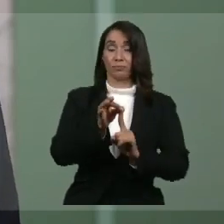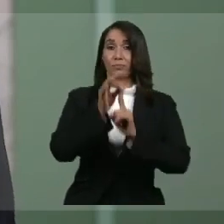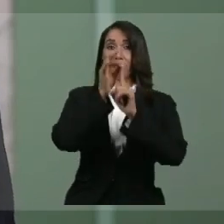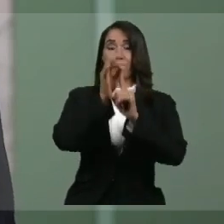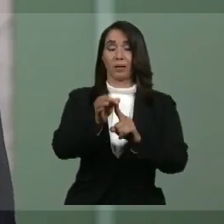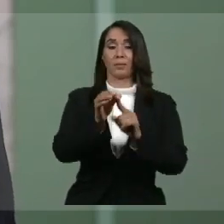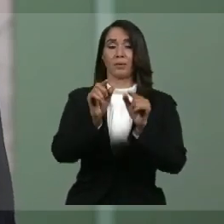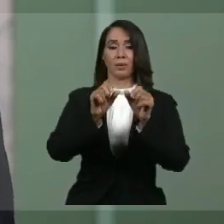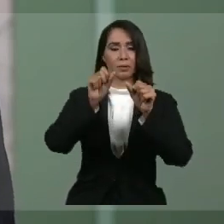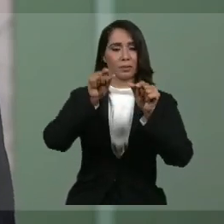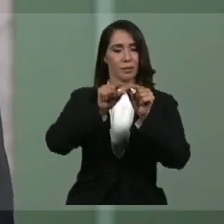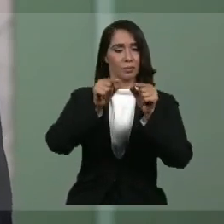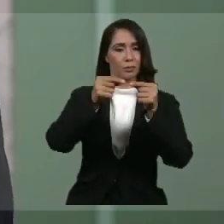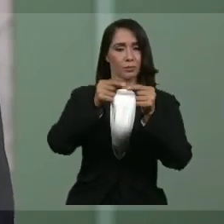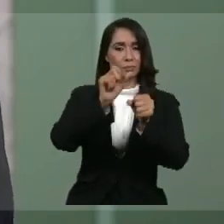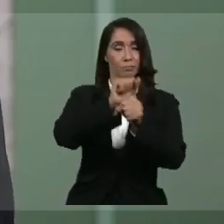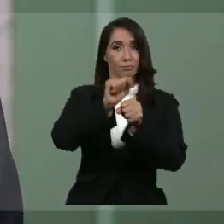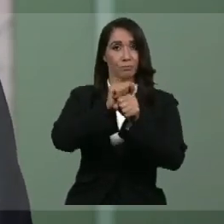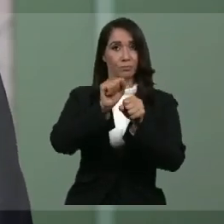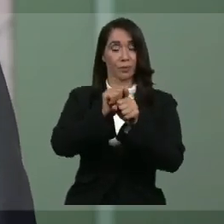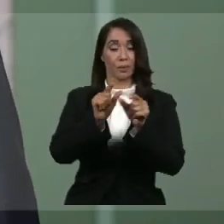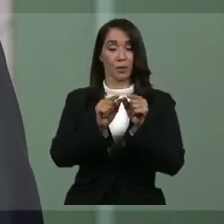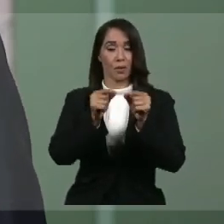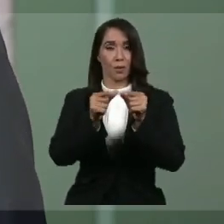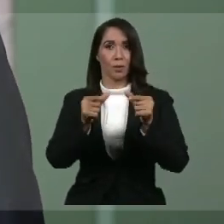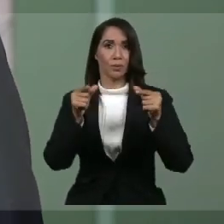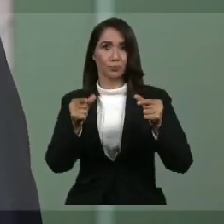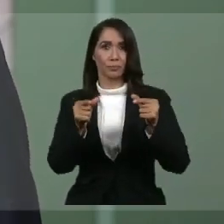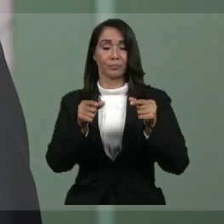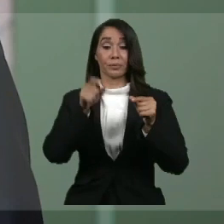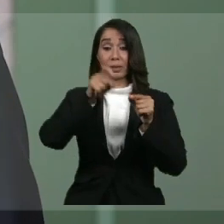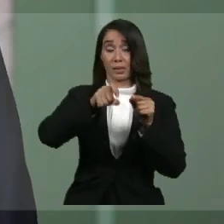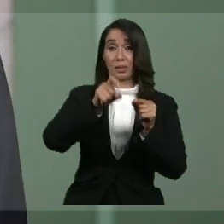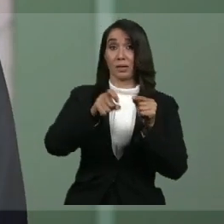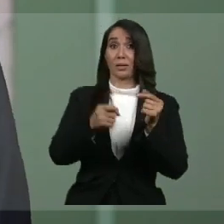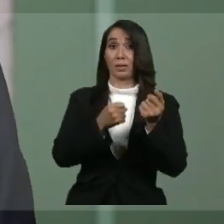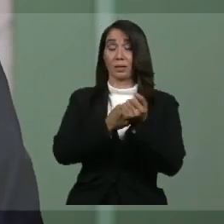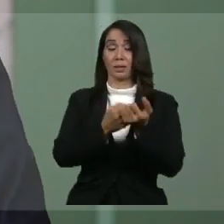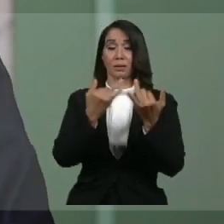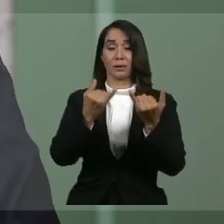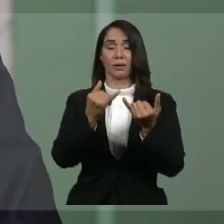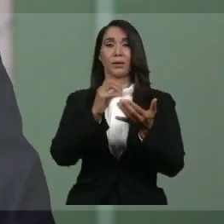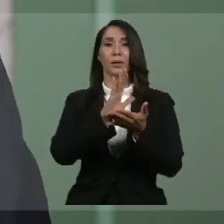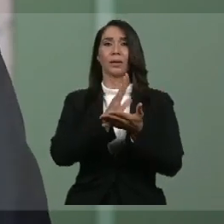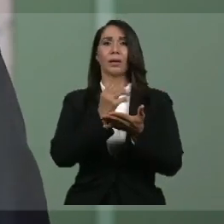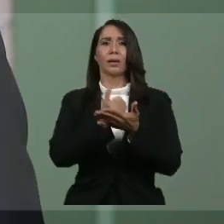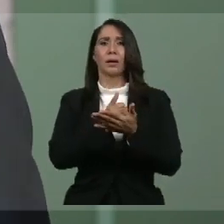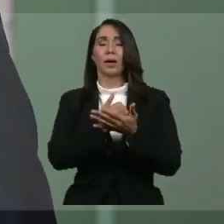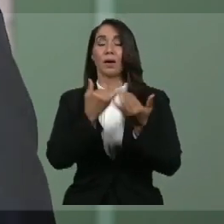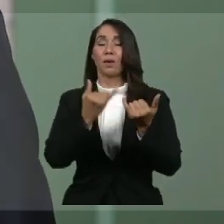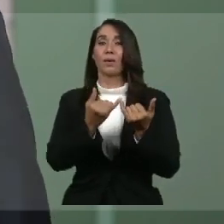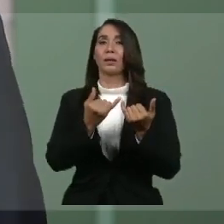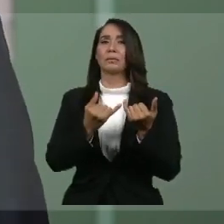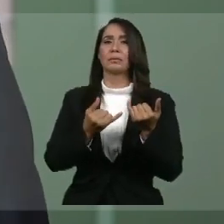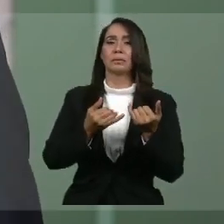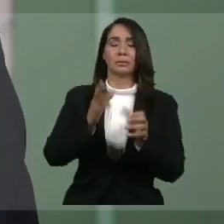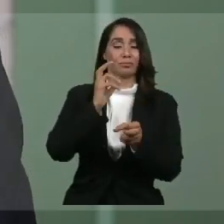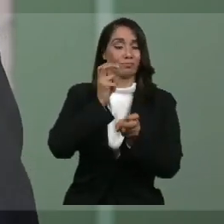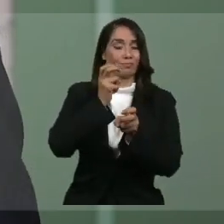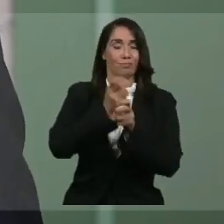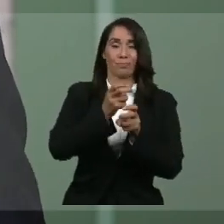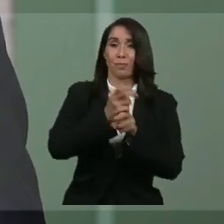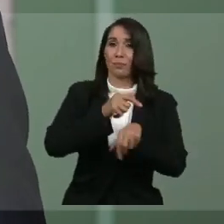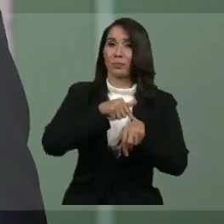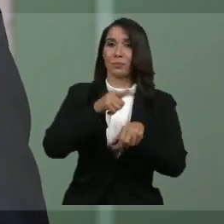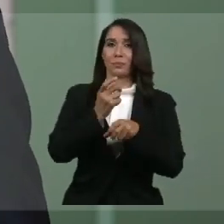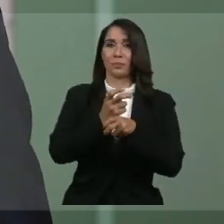micro, pequeños y medianos empresas, que sabemos están llevando una parte muy pesada de la crisis en